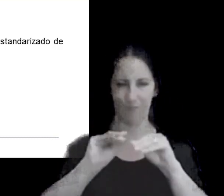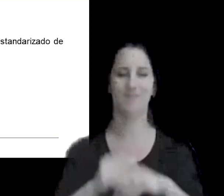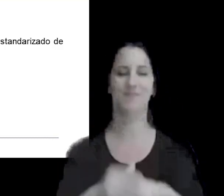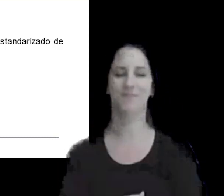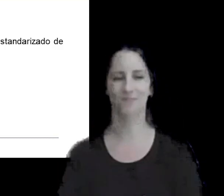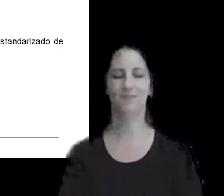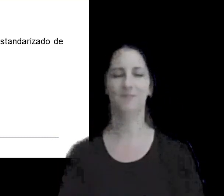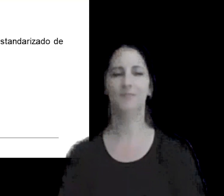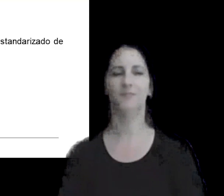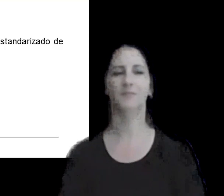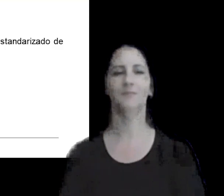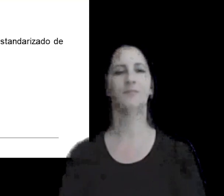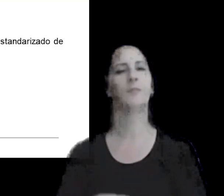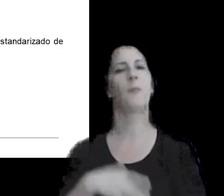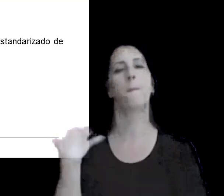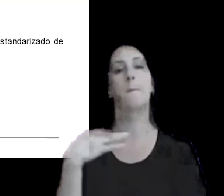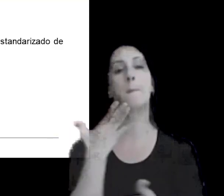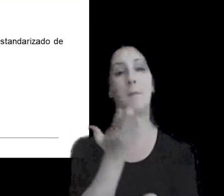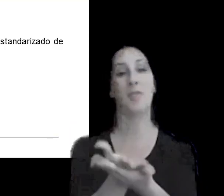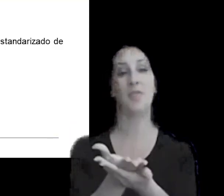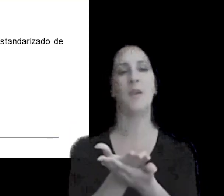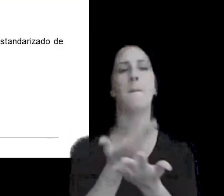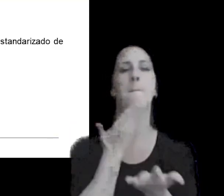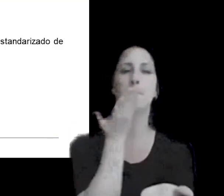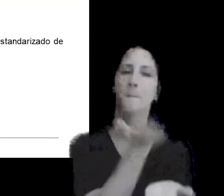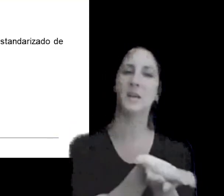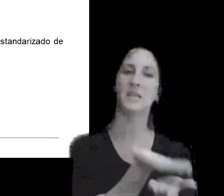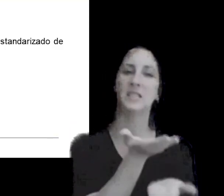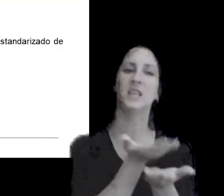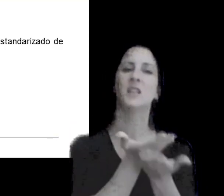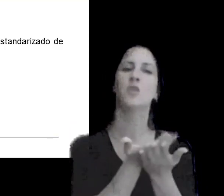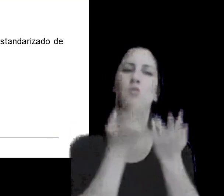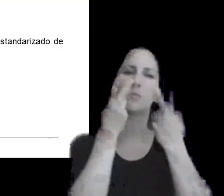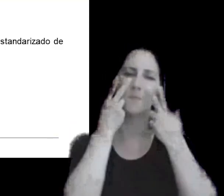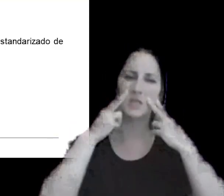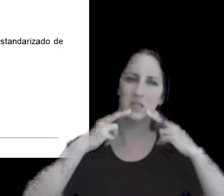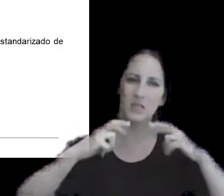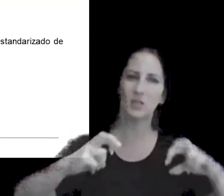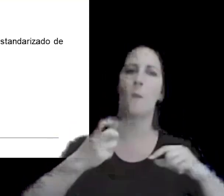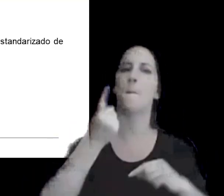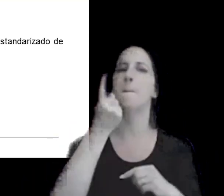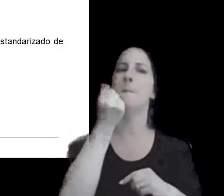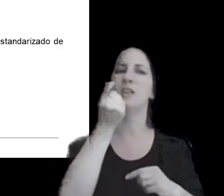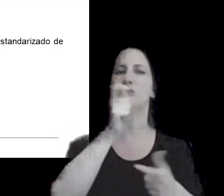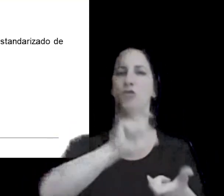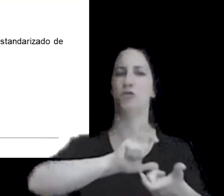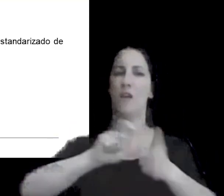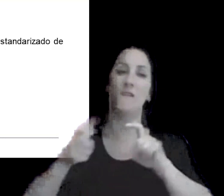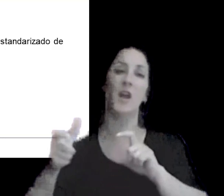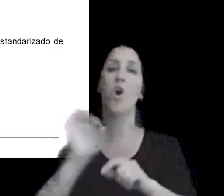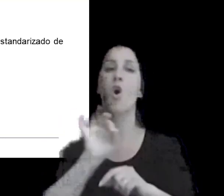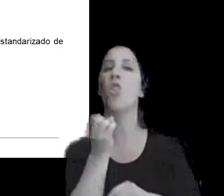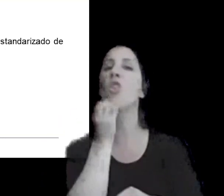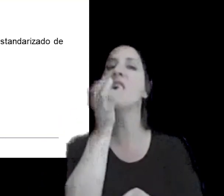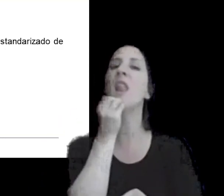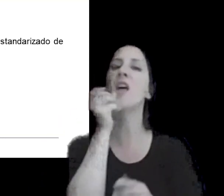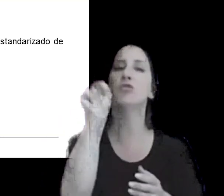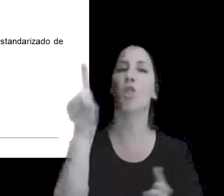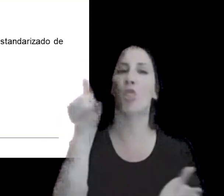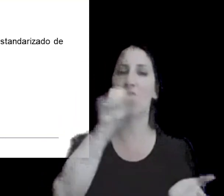exigían la presentación de un estudio de precios de transferencia o de declaraciones locales